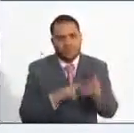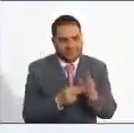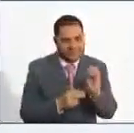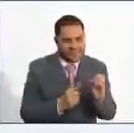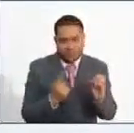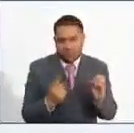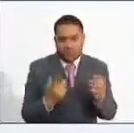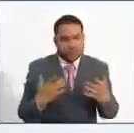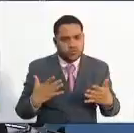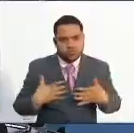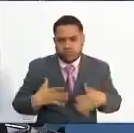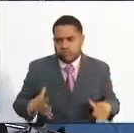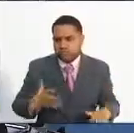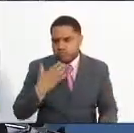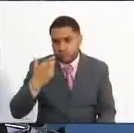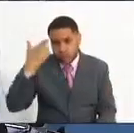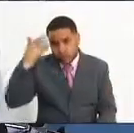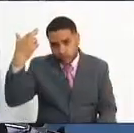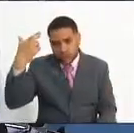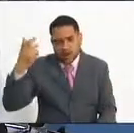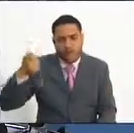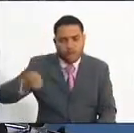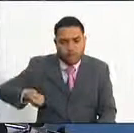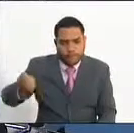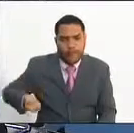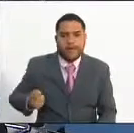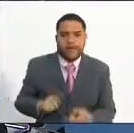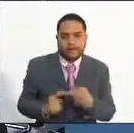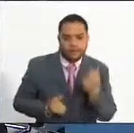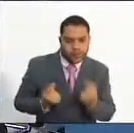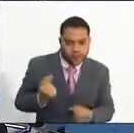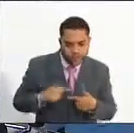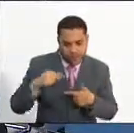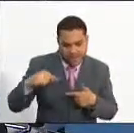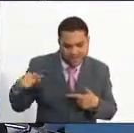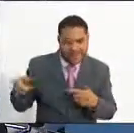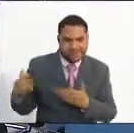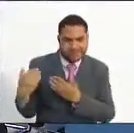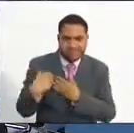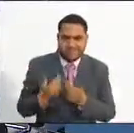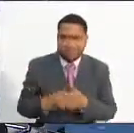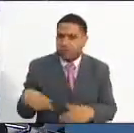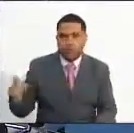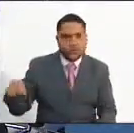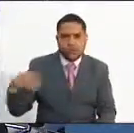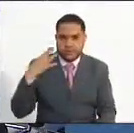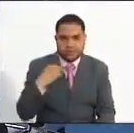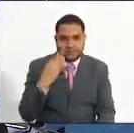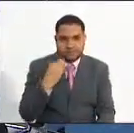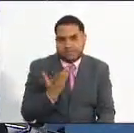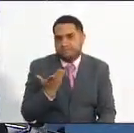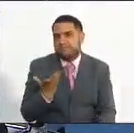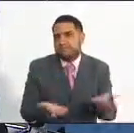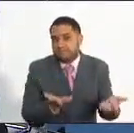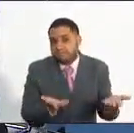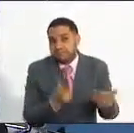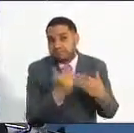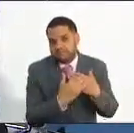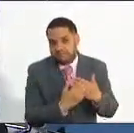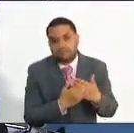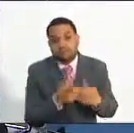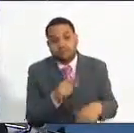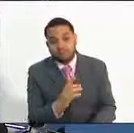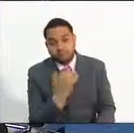la disciplina que sea de abogado o de economista, en fin, y no requiere experiencia. Obviamente, va de la mano también de la asignación